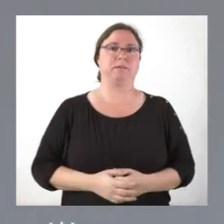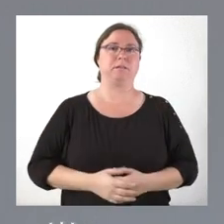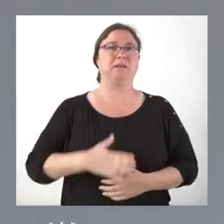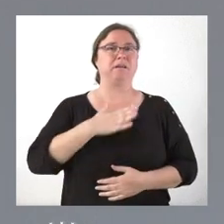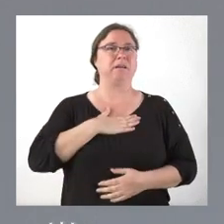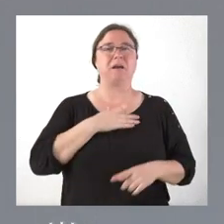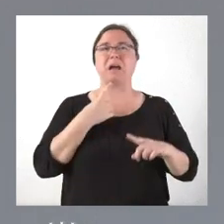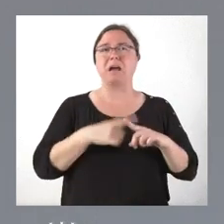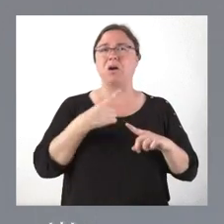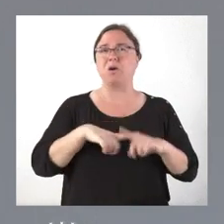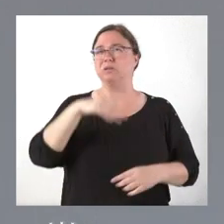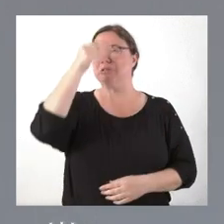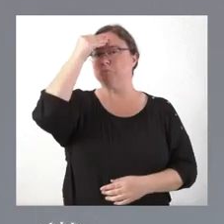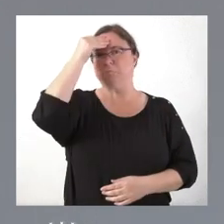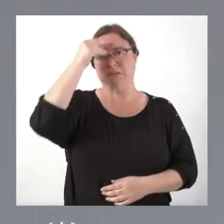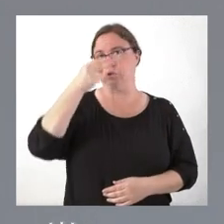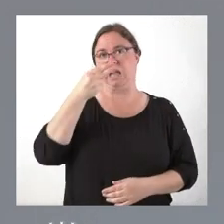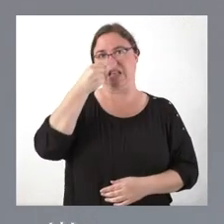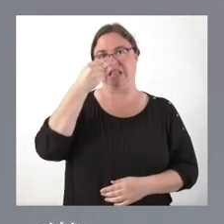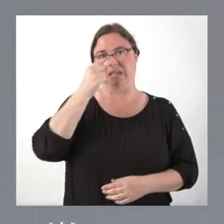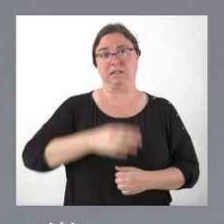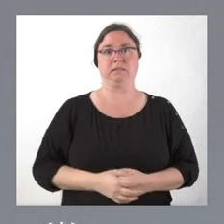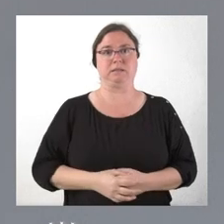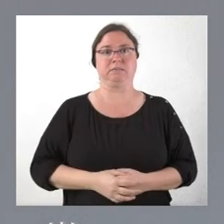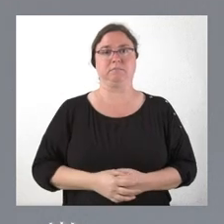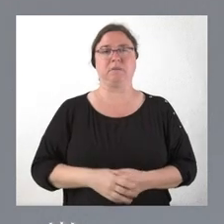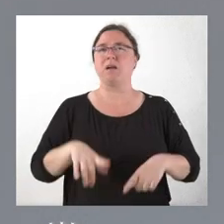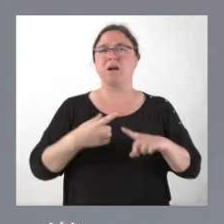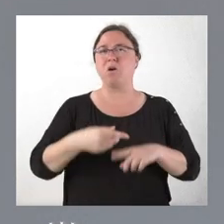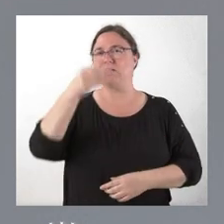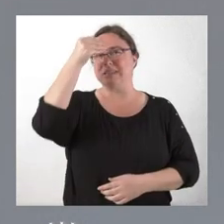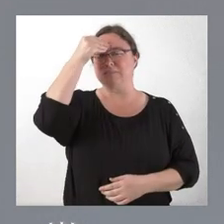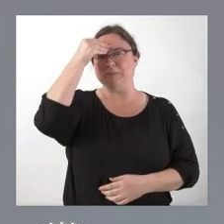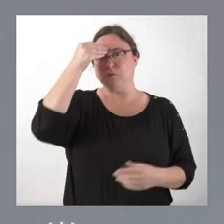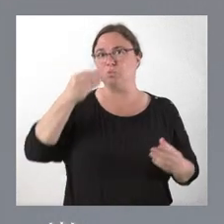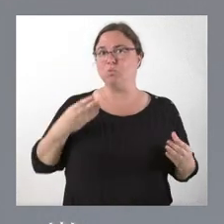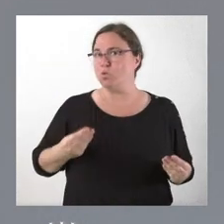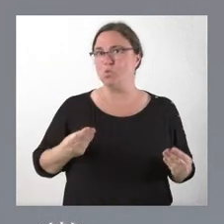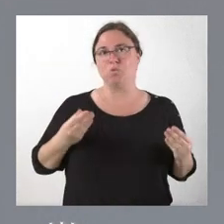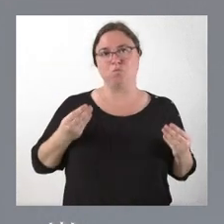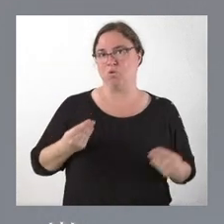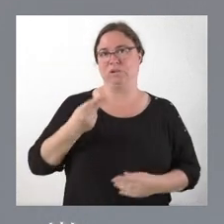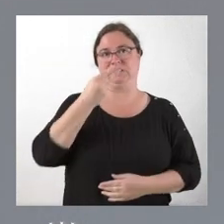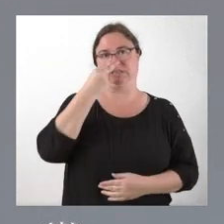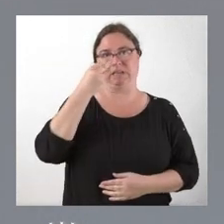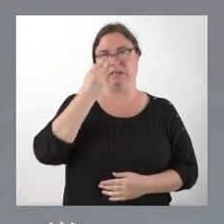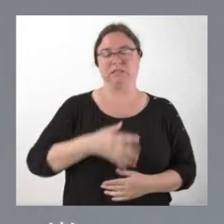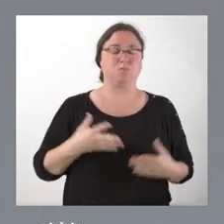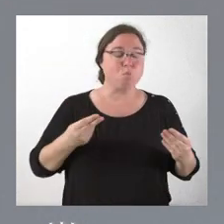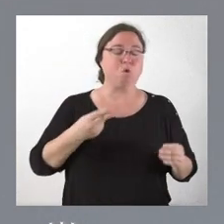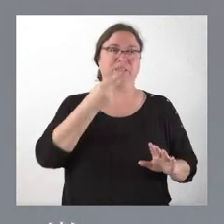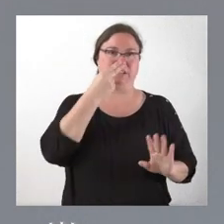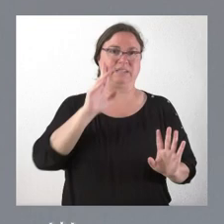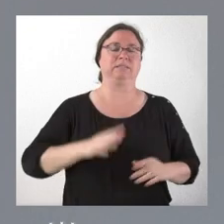que me parece que son muy interesantes. Hay cosas que me parece que son muy, muy, muy, muy, muy interesantes. Muy interesantes.